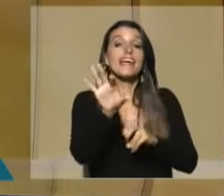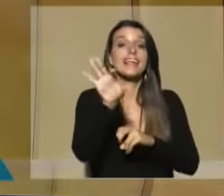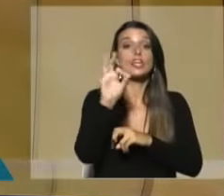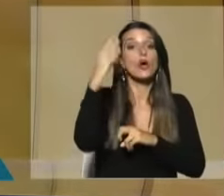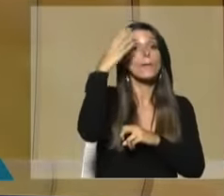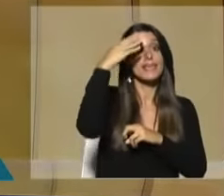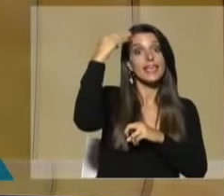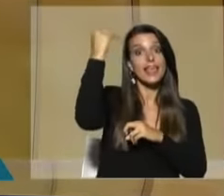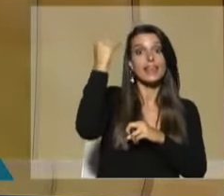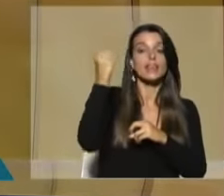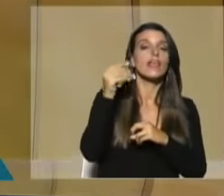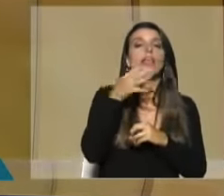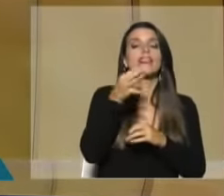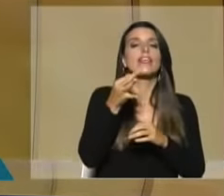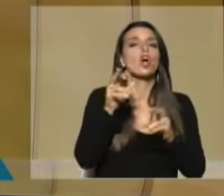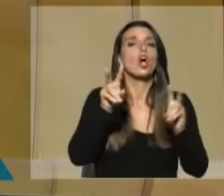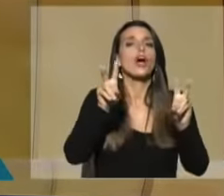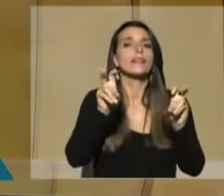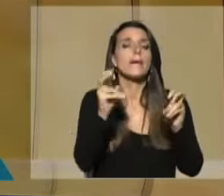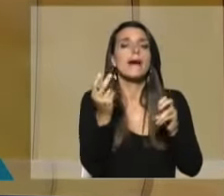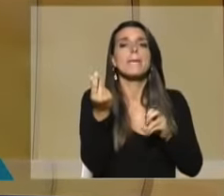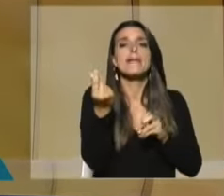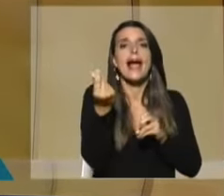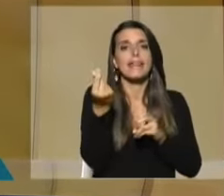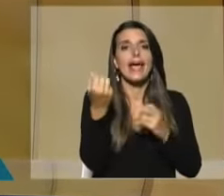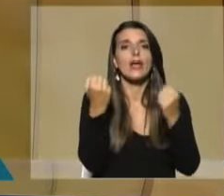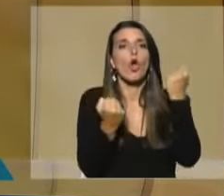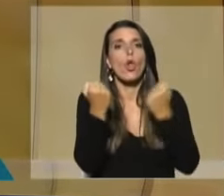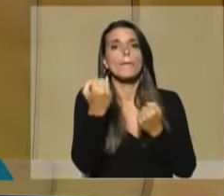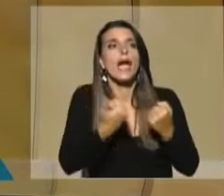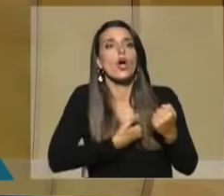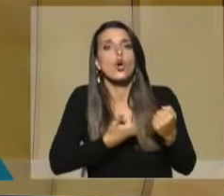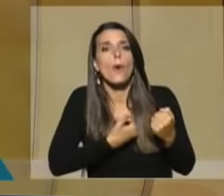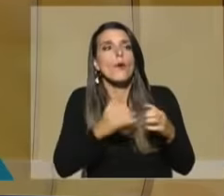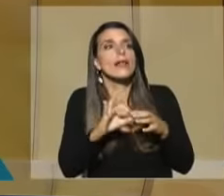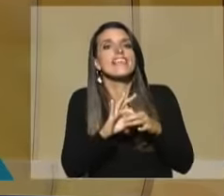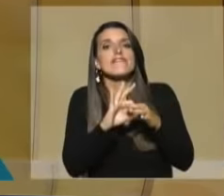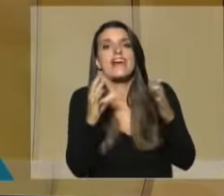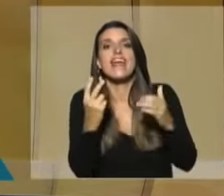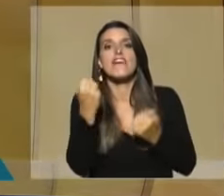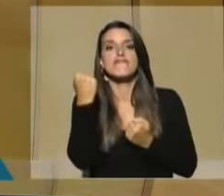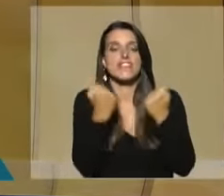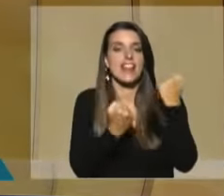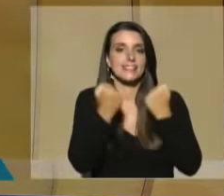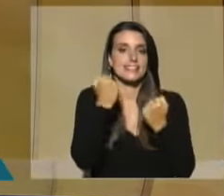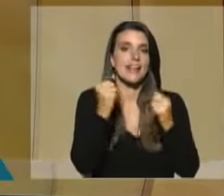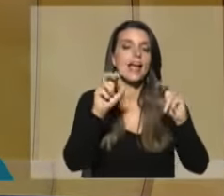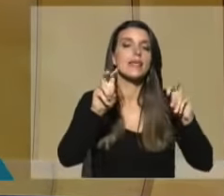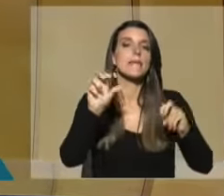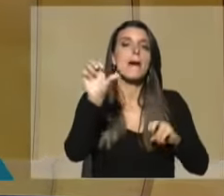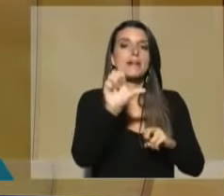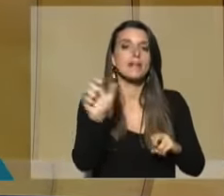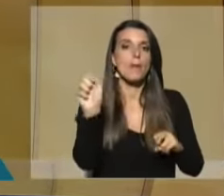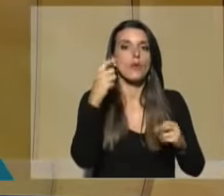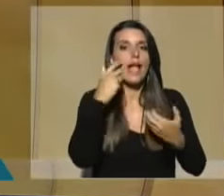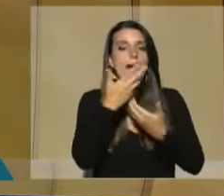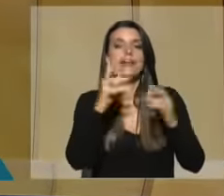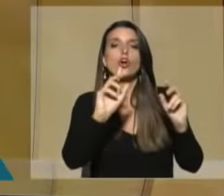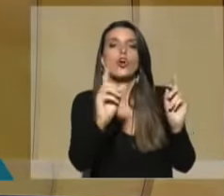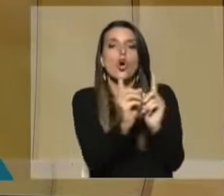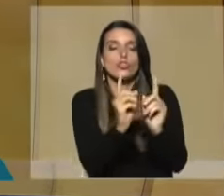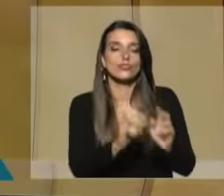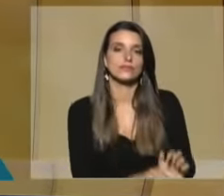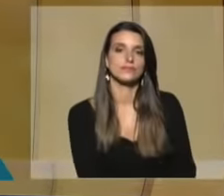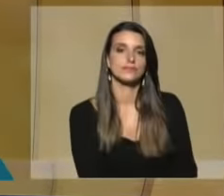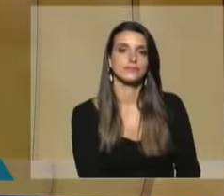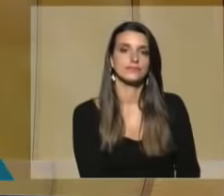Miquelini es libertad financiera, que está precisamente dentro del capítulo de Economía y Empresas Públicas. Les presentamos este breve